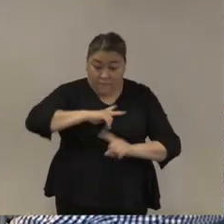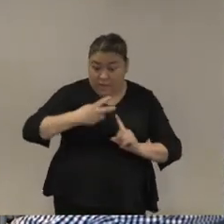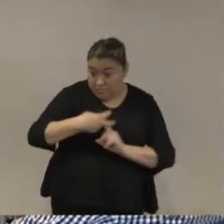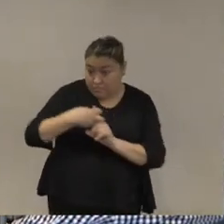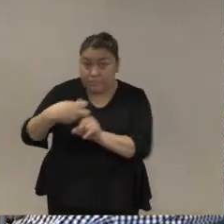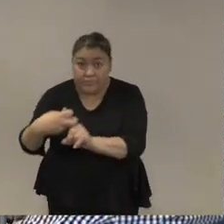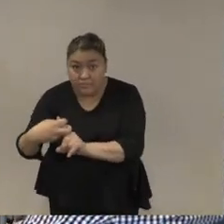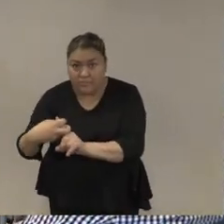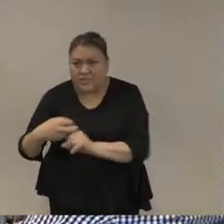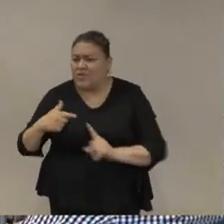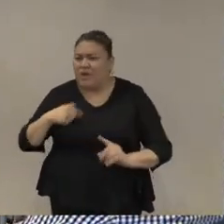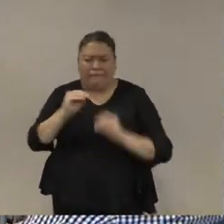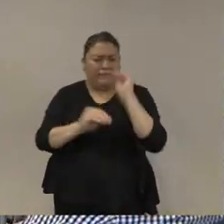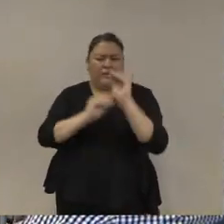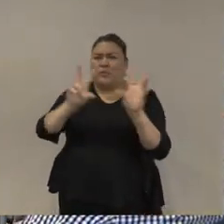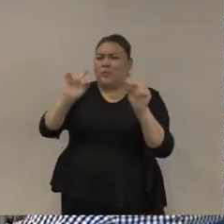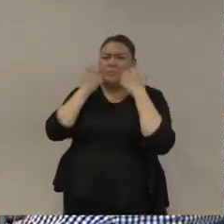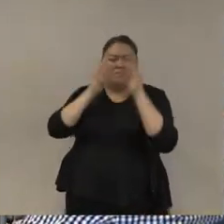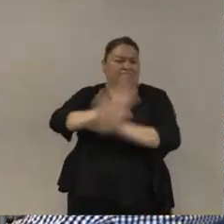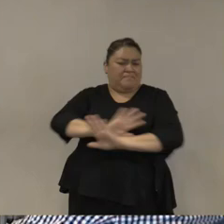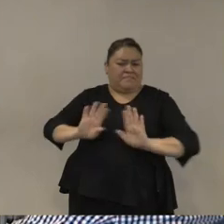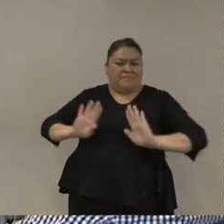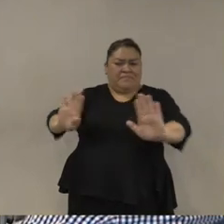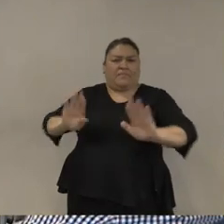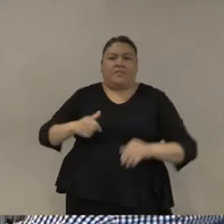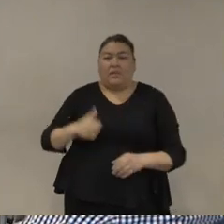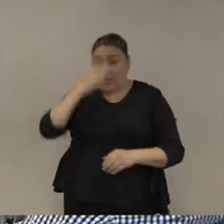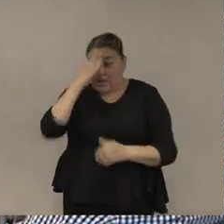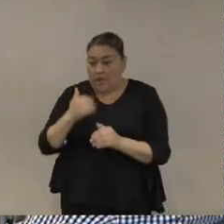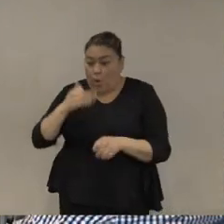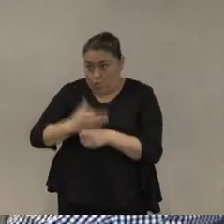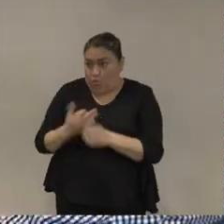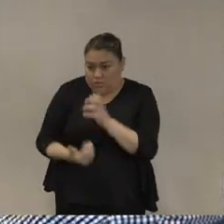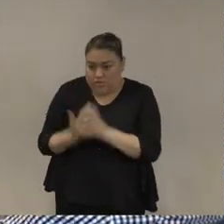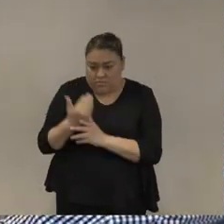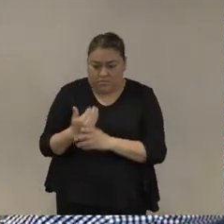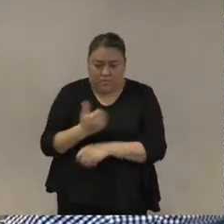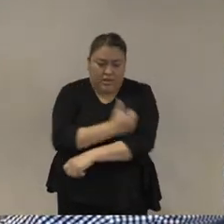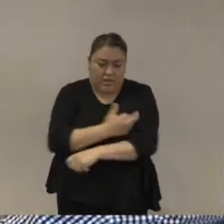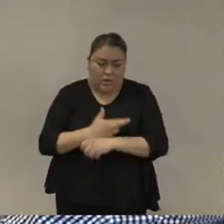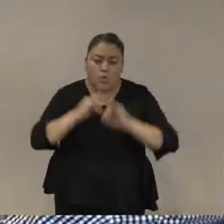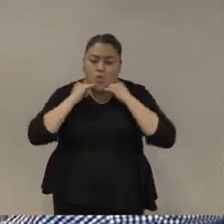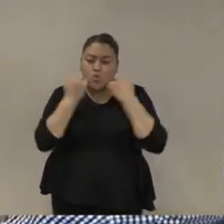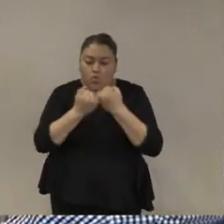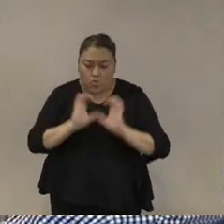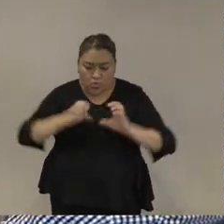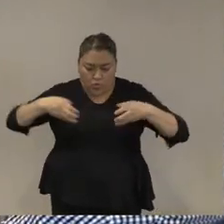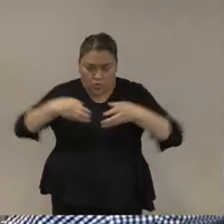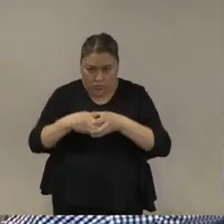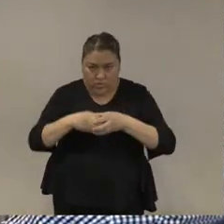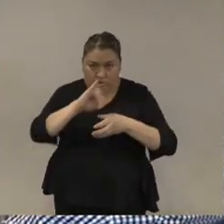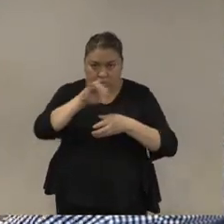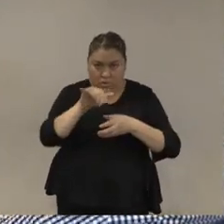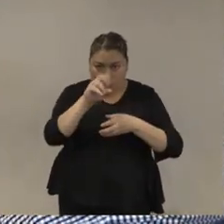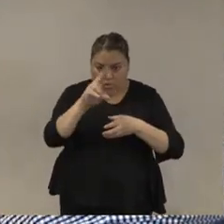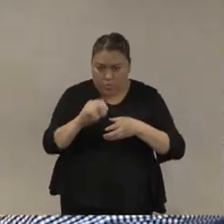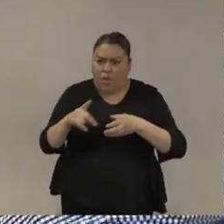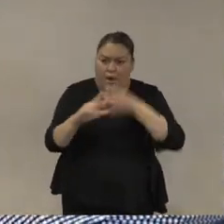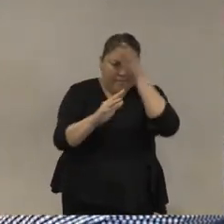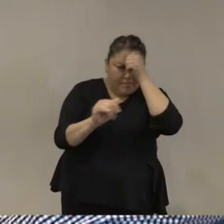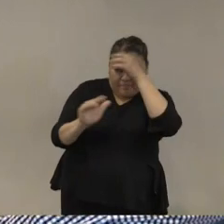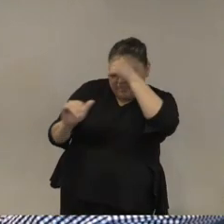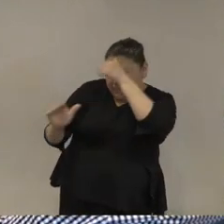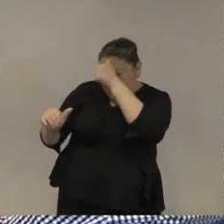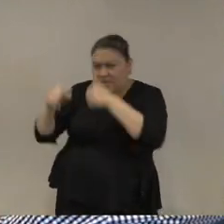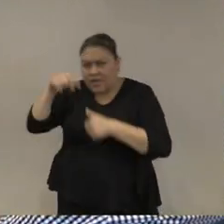en la mañana se pusieron de acuerdo los coordinadores parlamentarios de todos los partidos políticos para aprobar las leyes secundarias de la Guardia Nacional y aquí podemos seguir